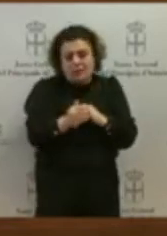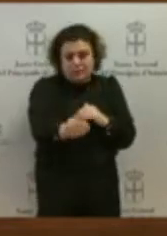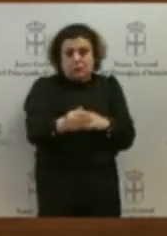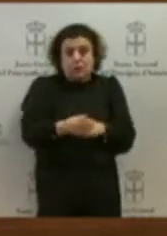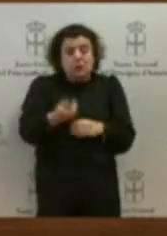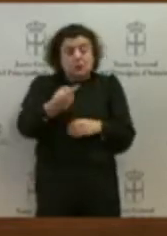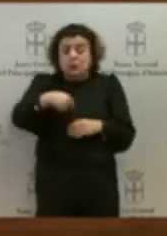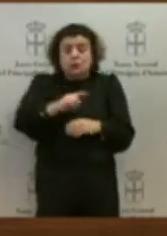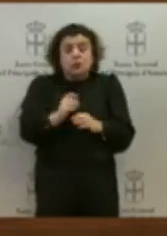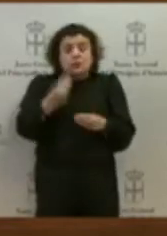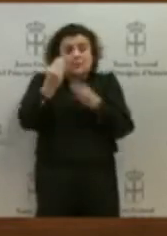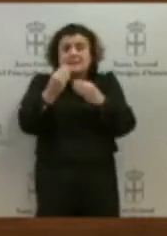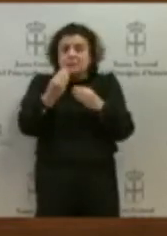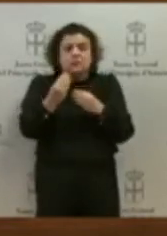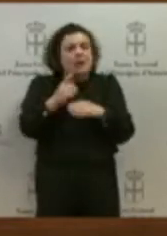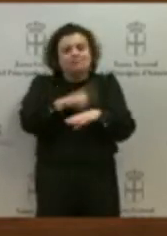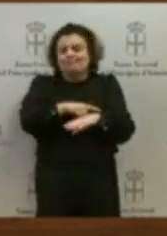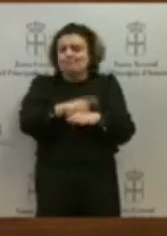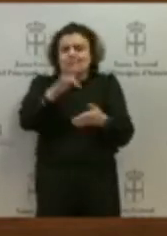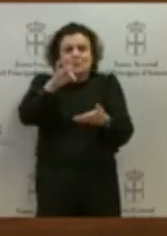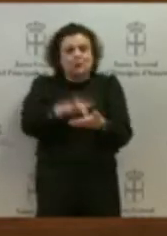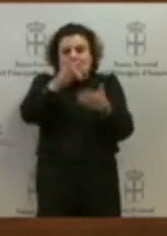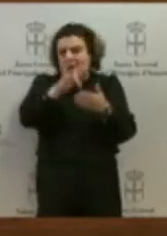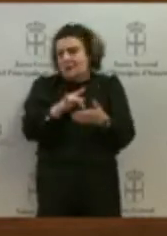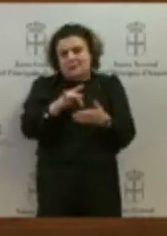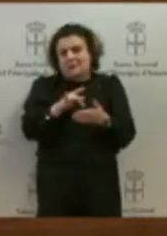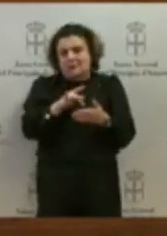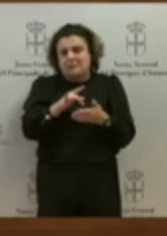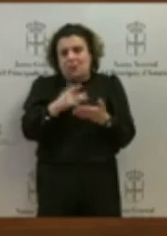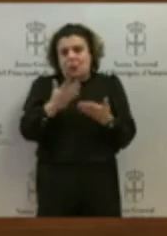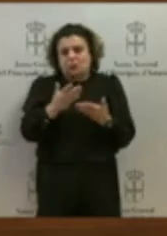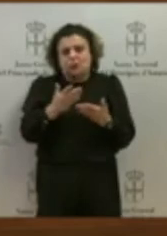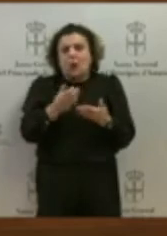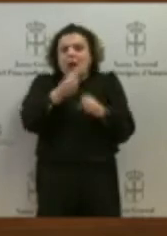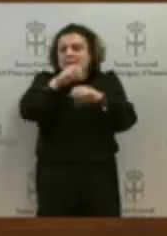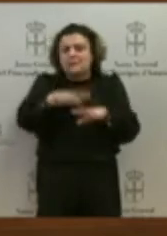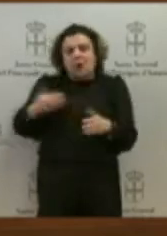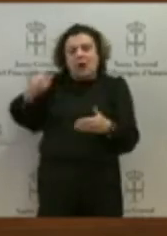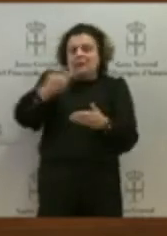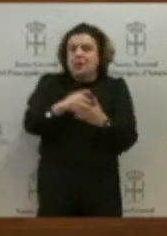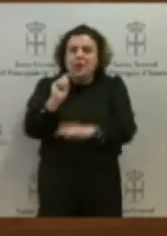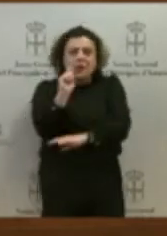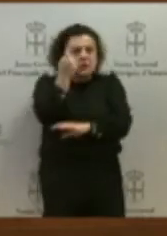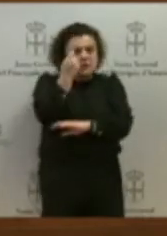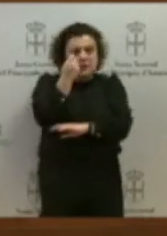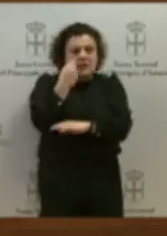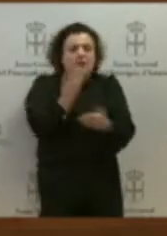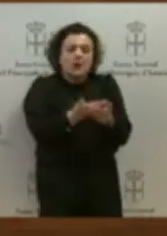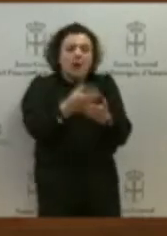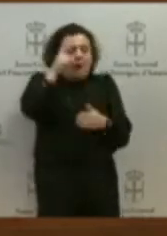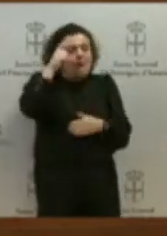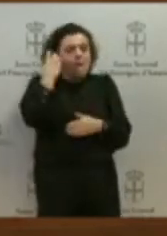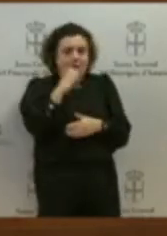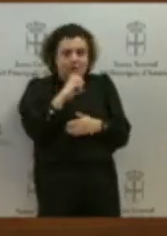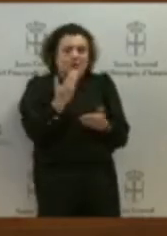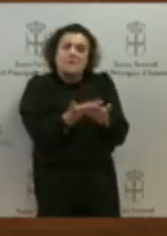y con Siguengua, señor Barbón. Nuestro grupo le exige, le requiere, le solicita que no retrase ni un solo